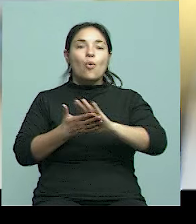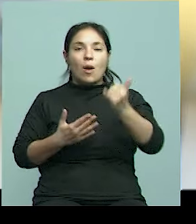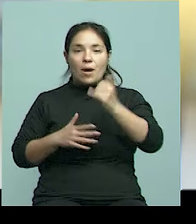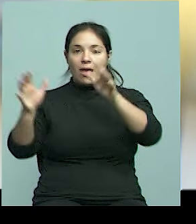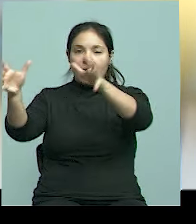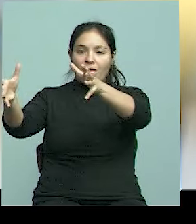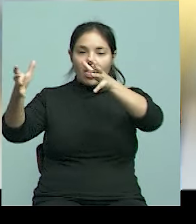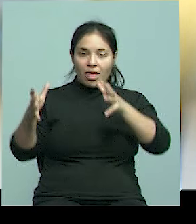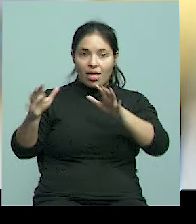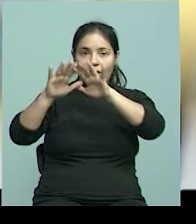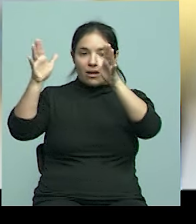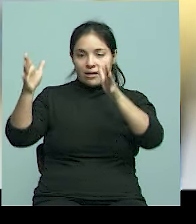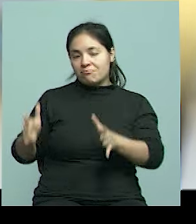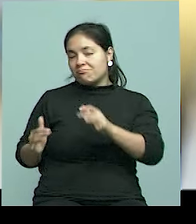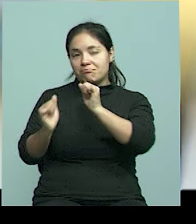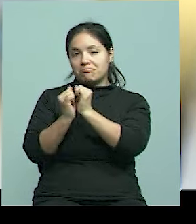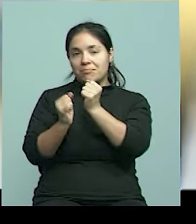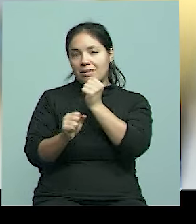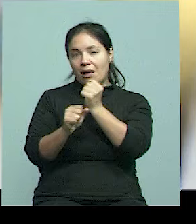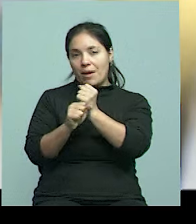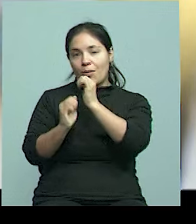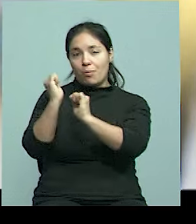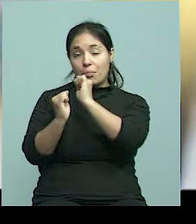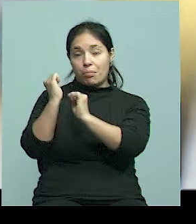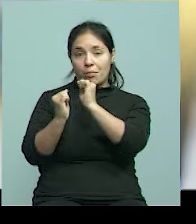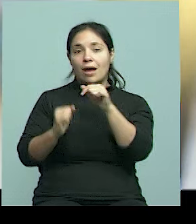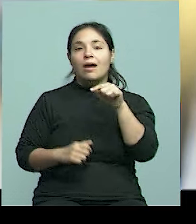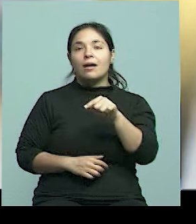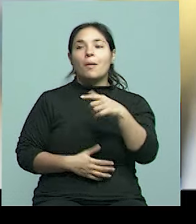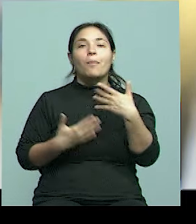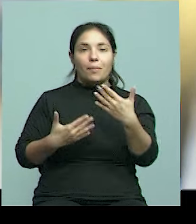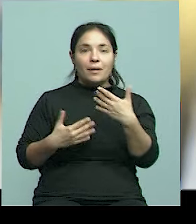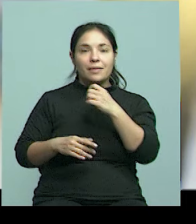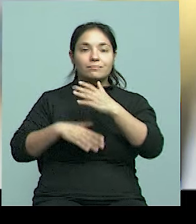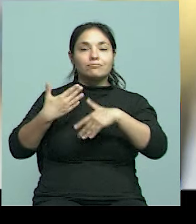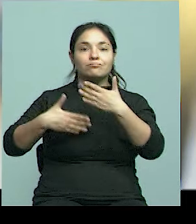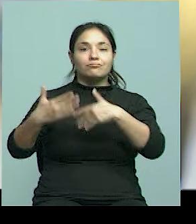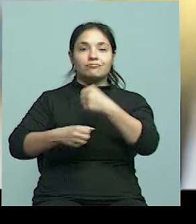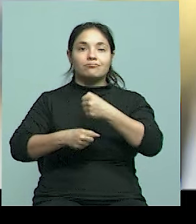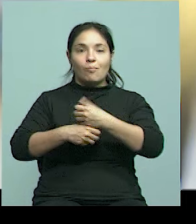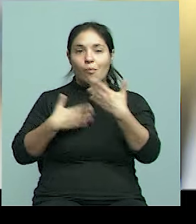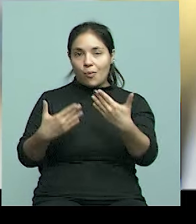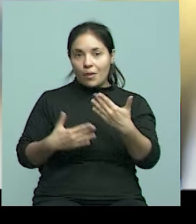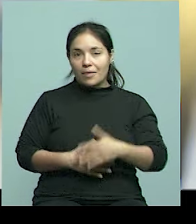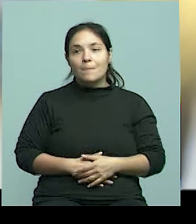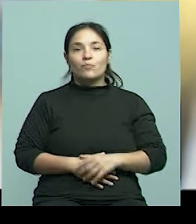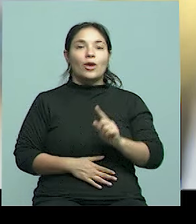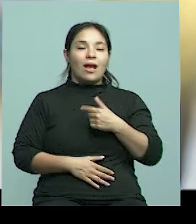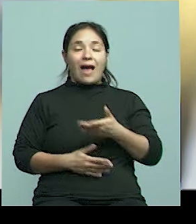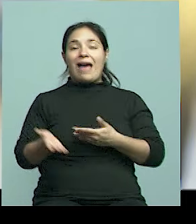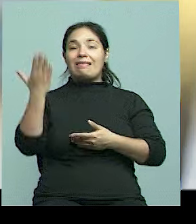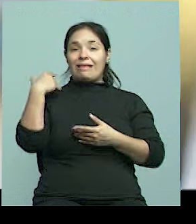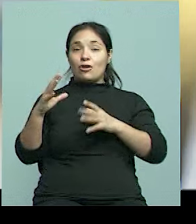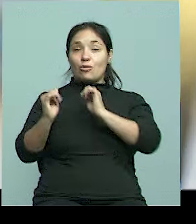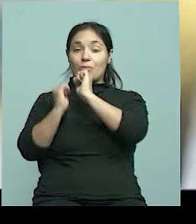equipo, que es un secuenciador automático y que nos permite entonces poder seguir trabajando, ya que nuestro equipo anterior ya